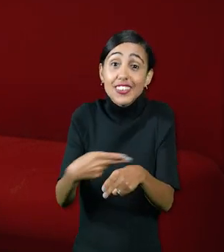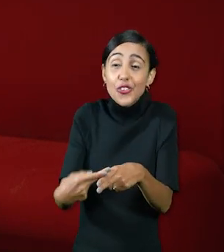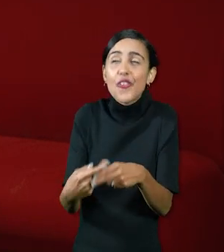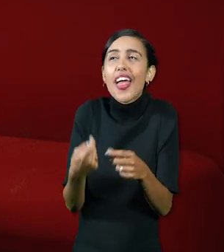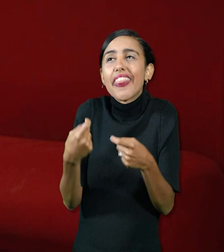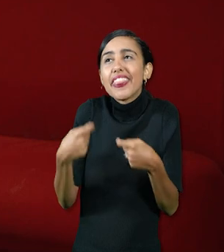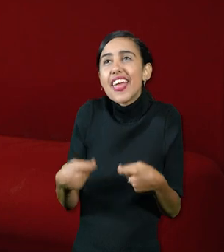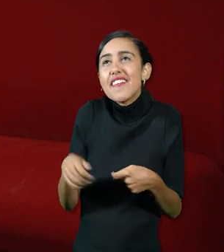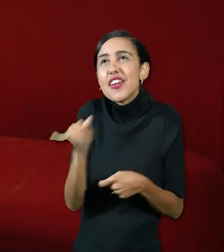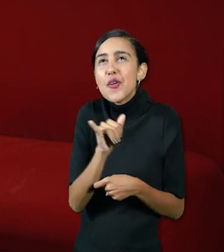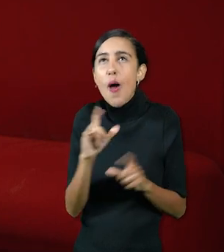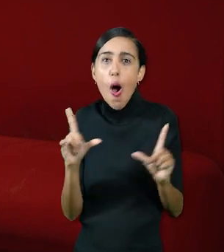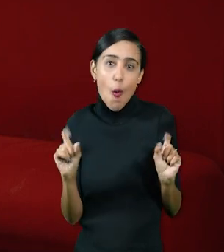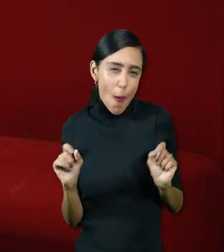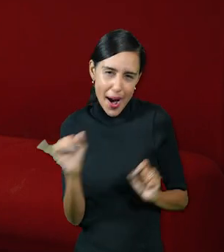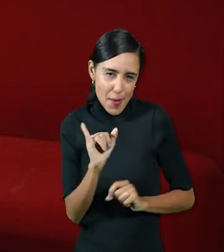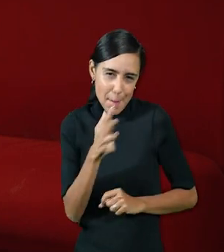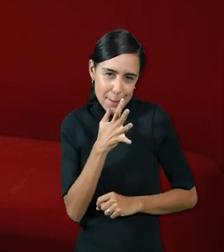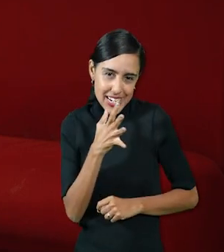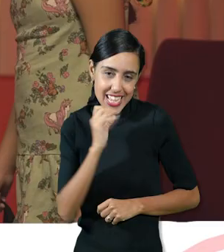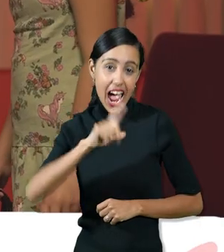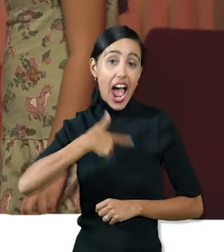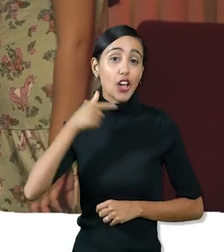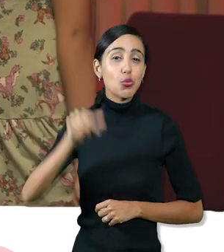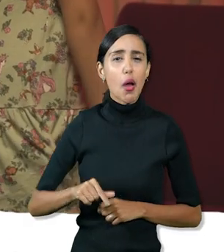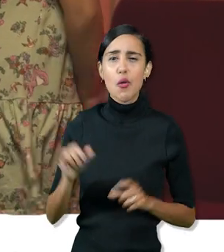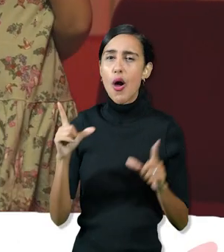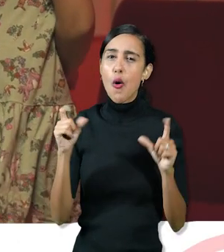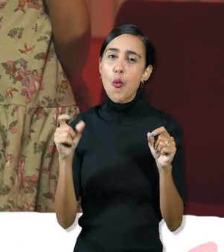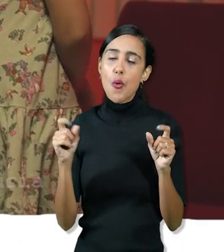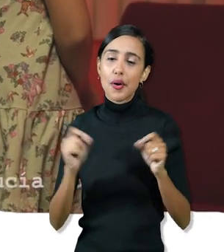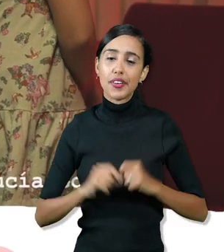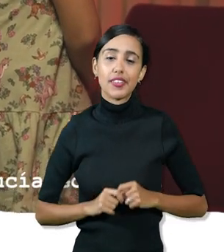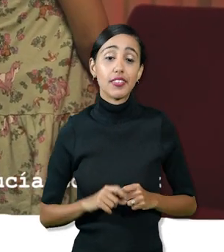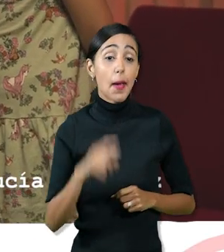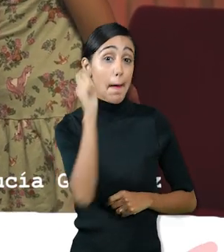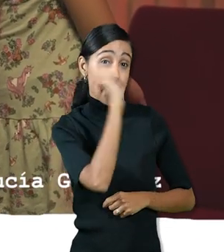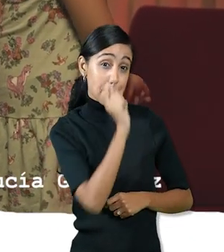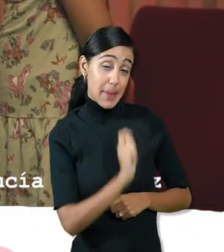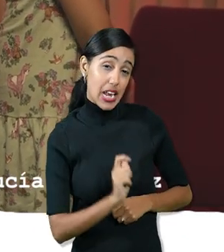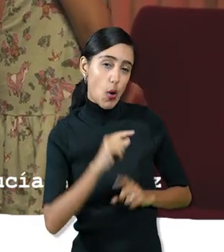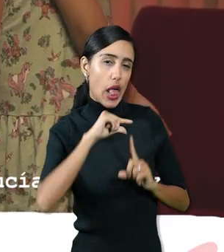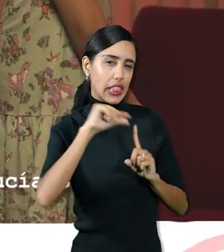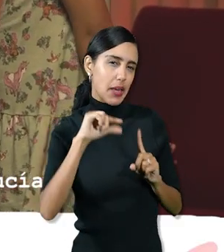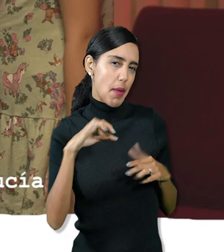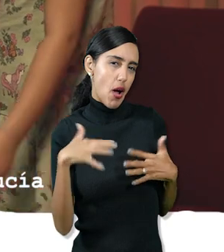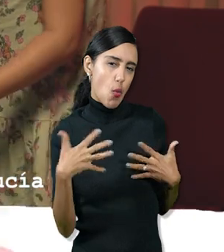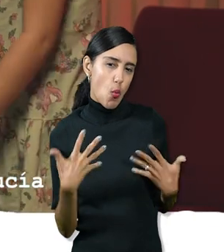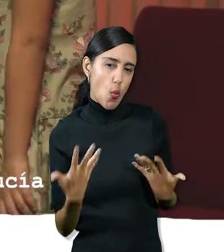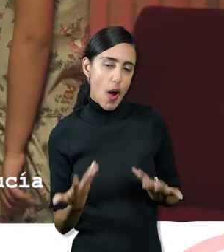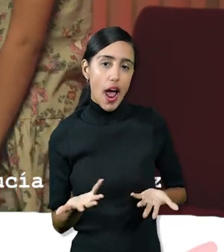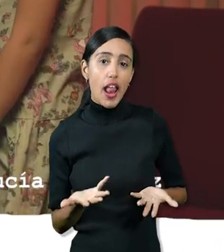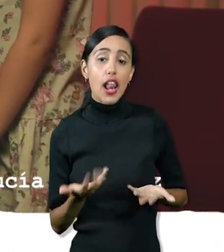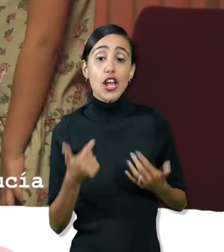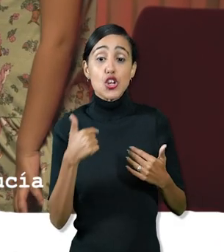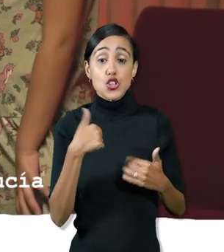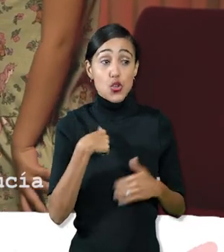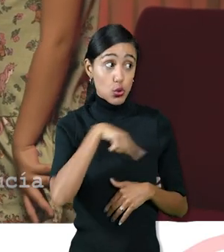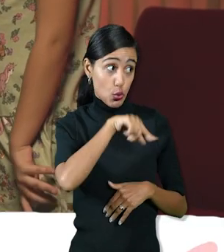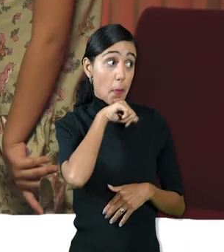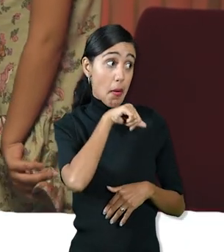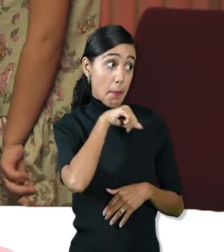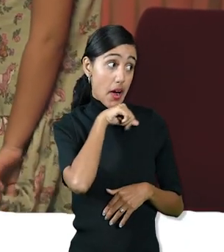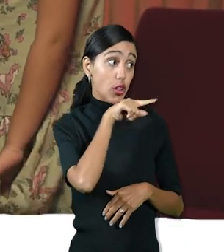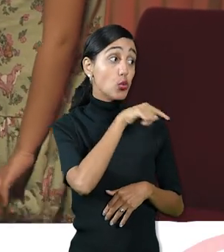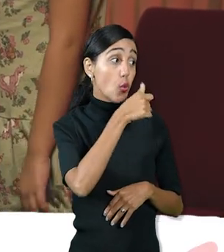porque actuar es jugar Esta película se trata de que yo soy tu mamá